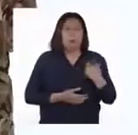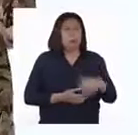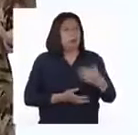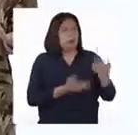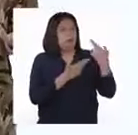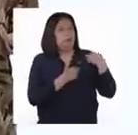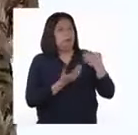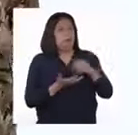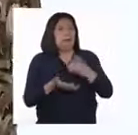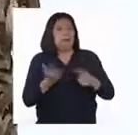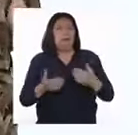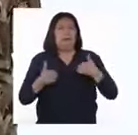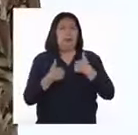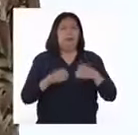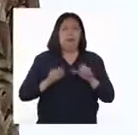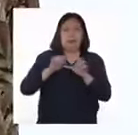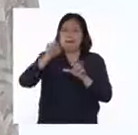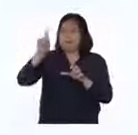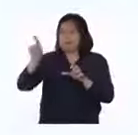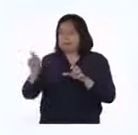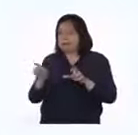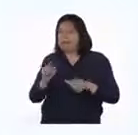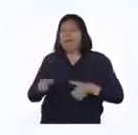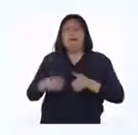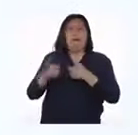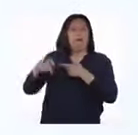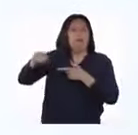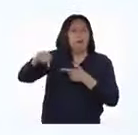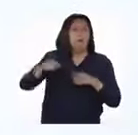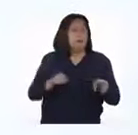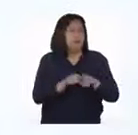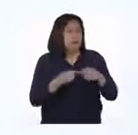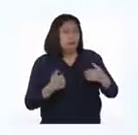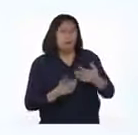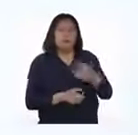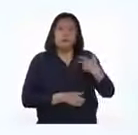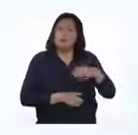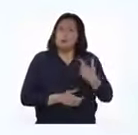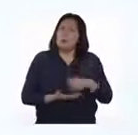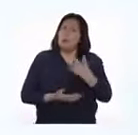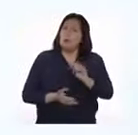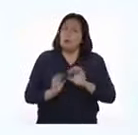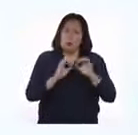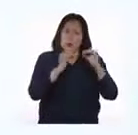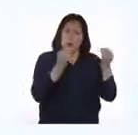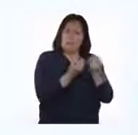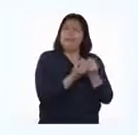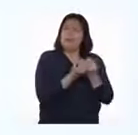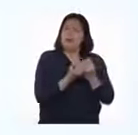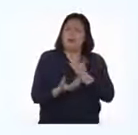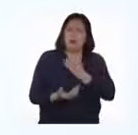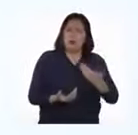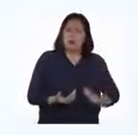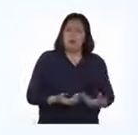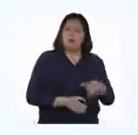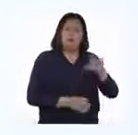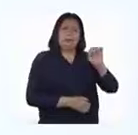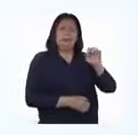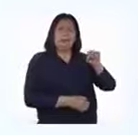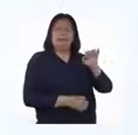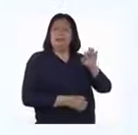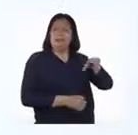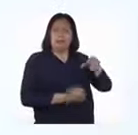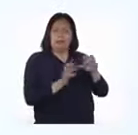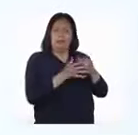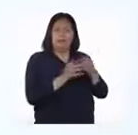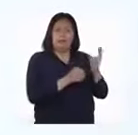los animales en los ecosistemas y en nuestras vidas. Conocimos también las acciones que realizan las organizaciones públicas como el CERNAMP para el